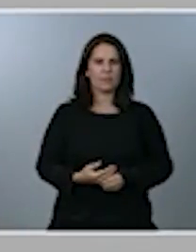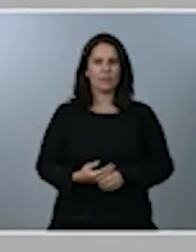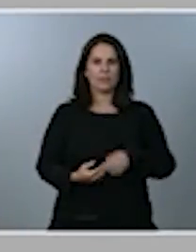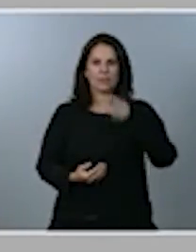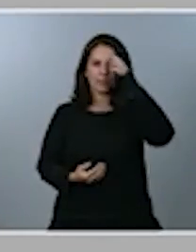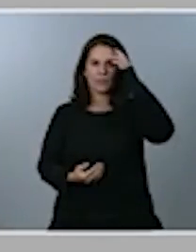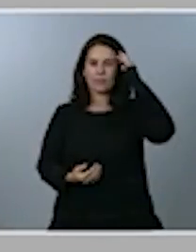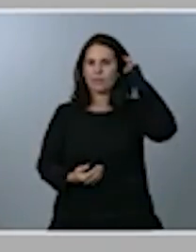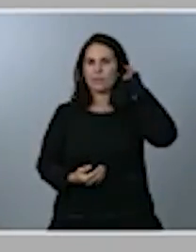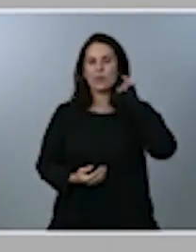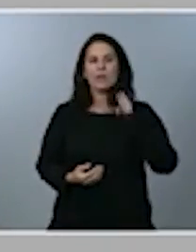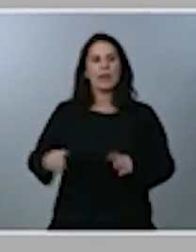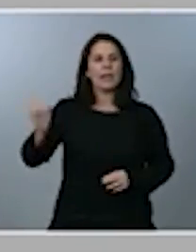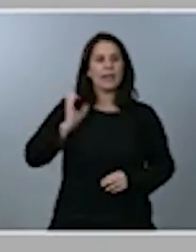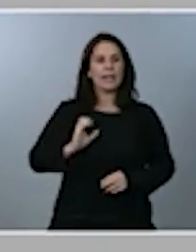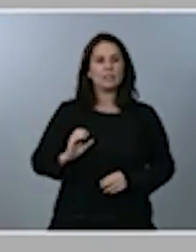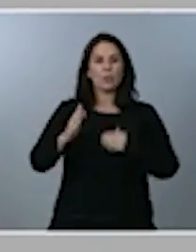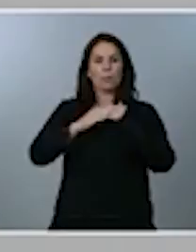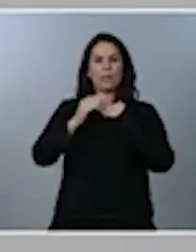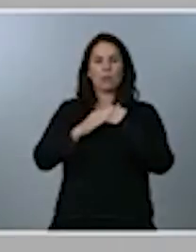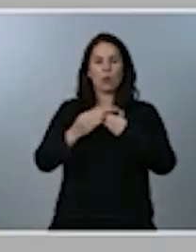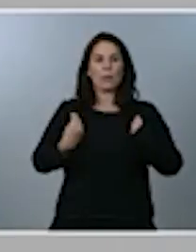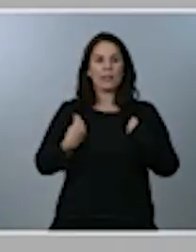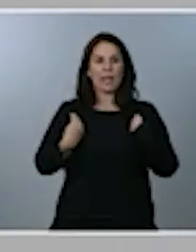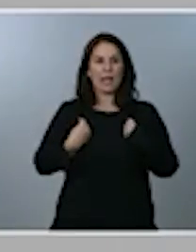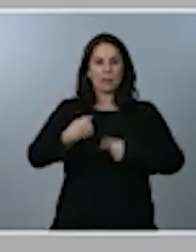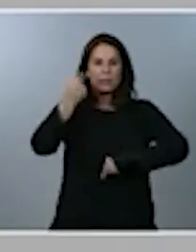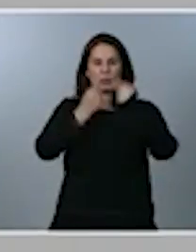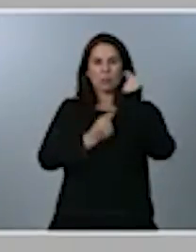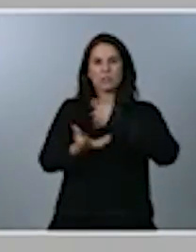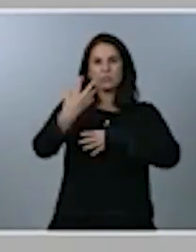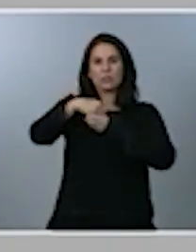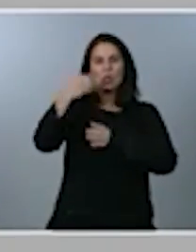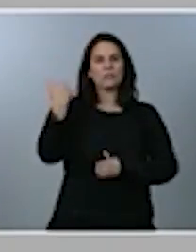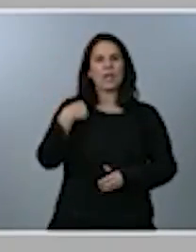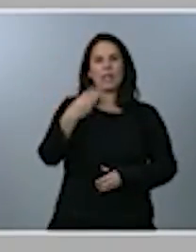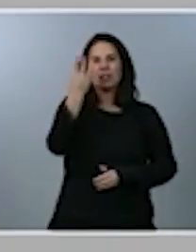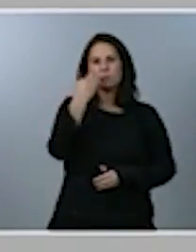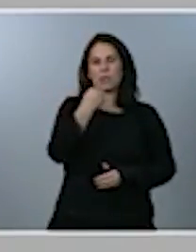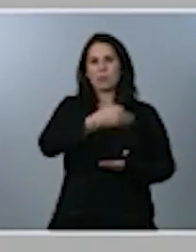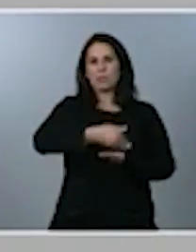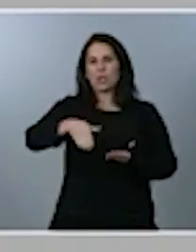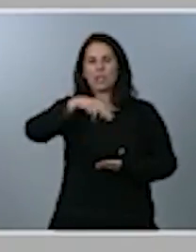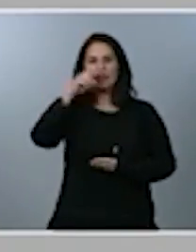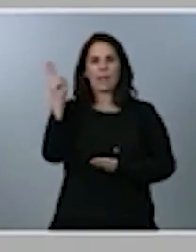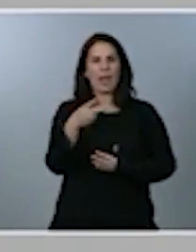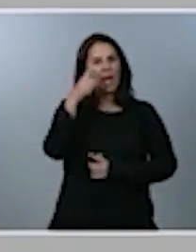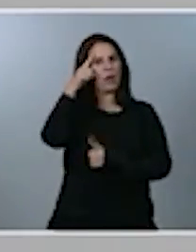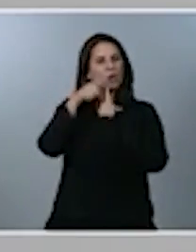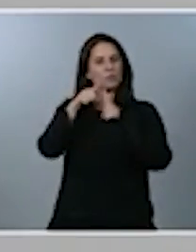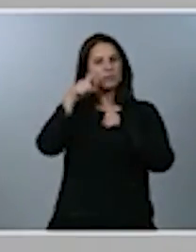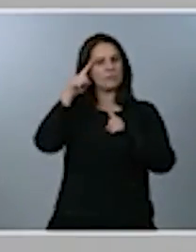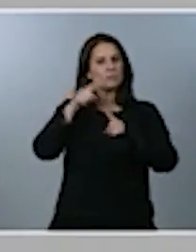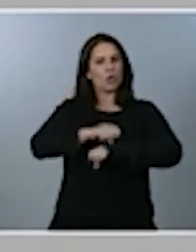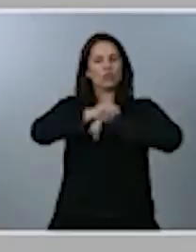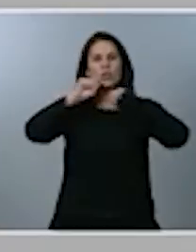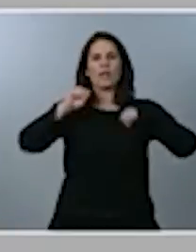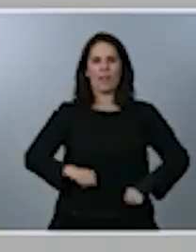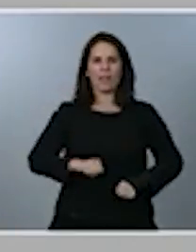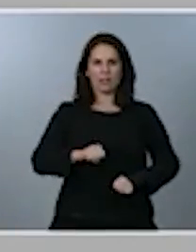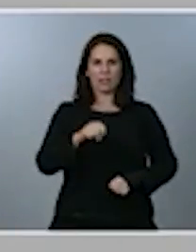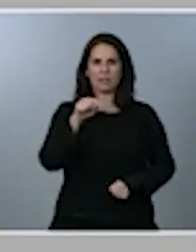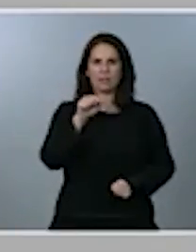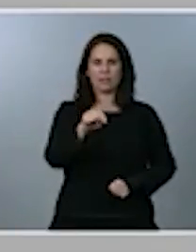vital, el presupuesto incorpora 3.000 millones de euros para consolidar este elemento que se ha mostrado